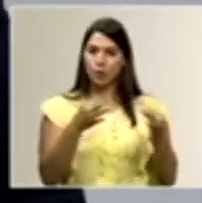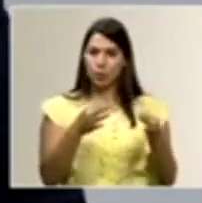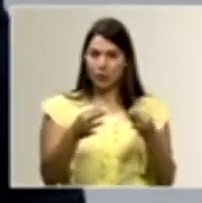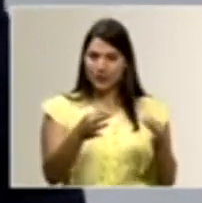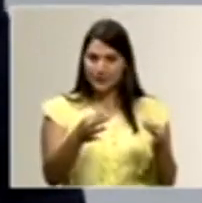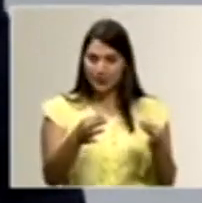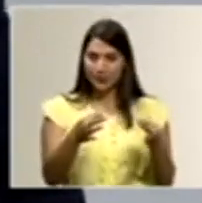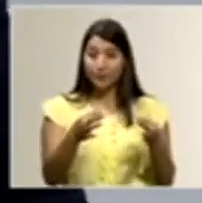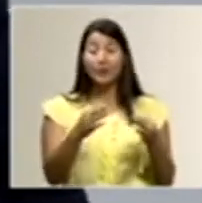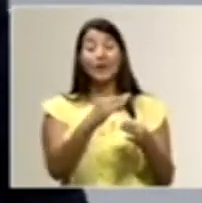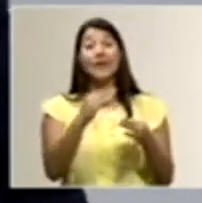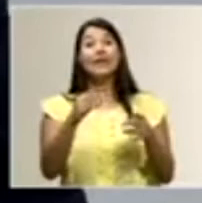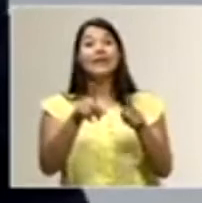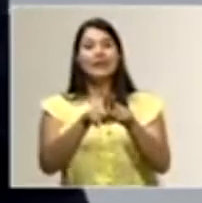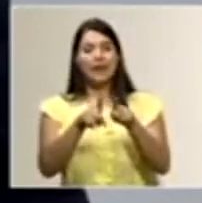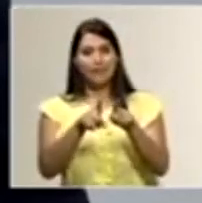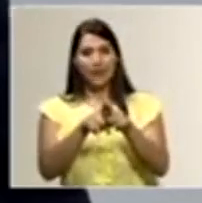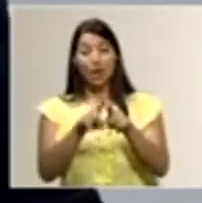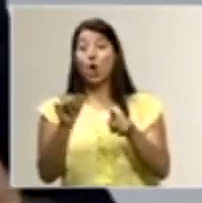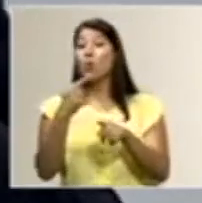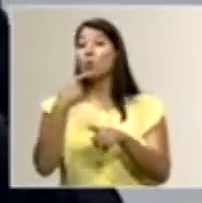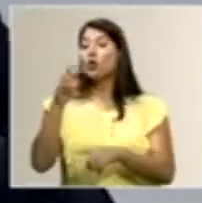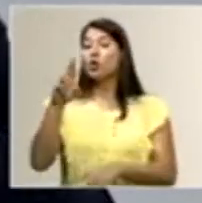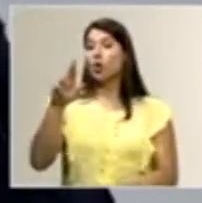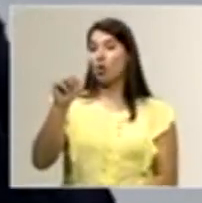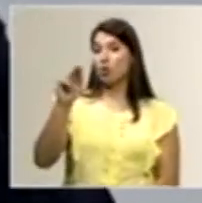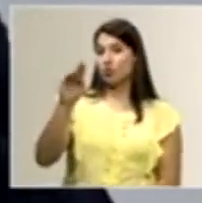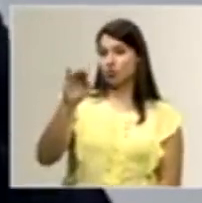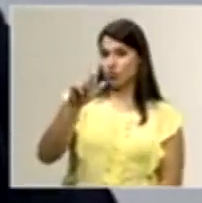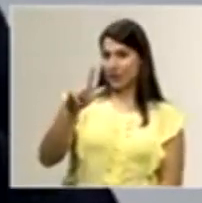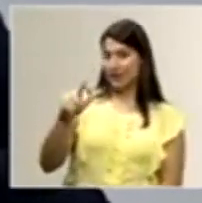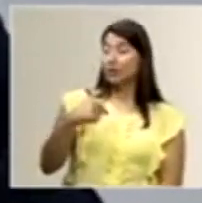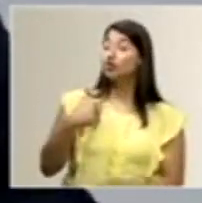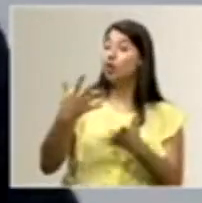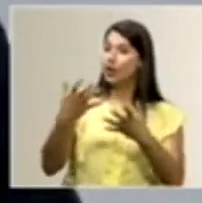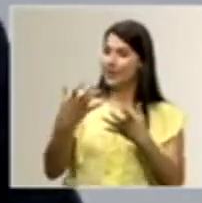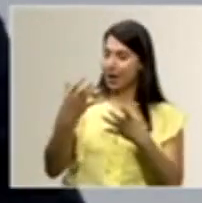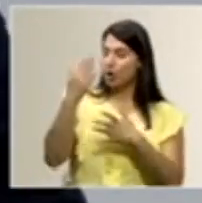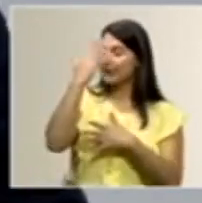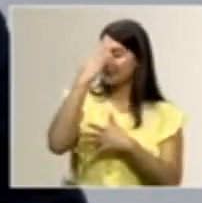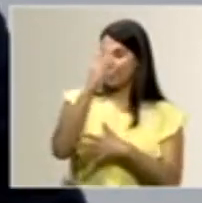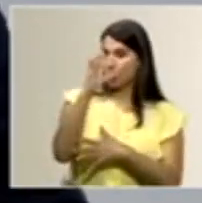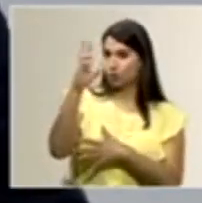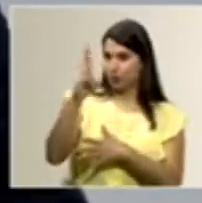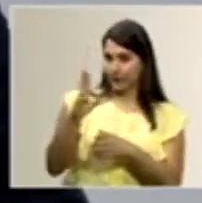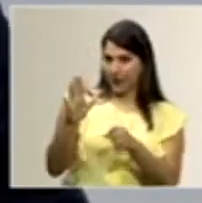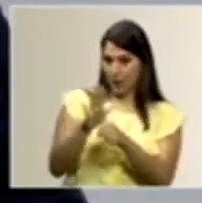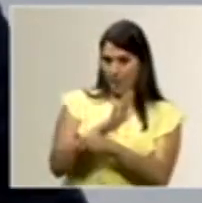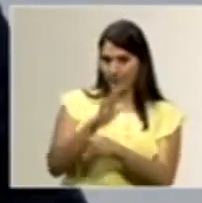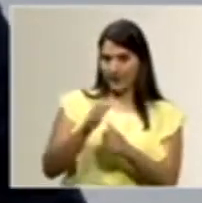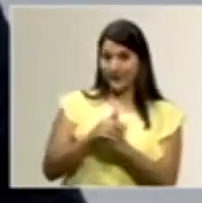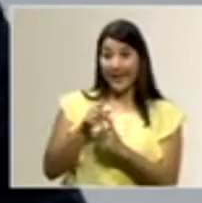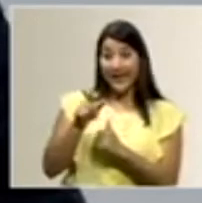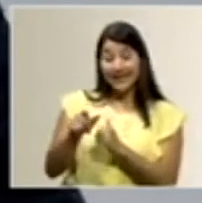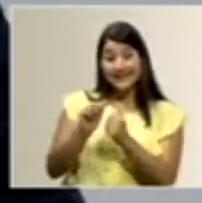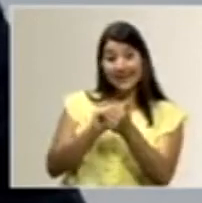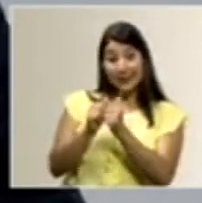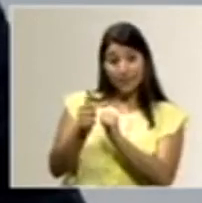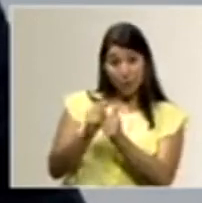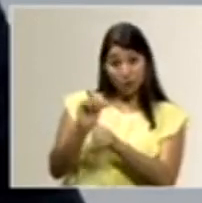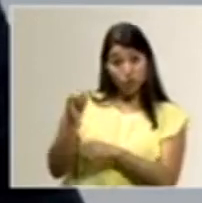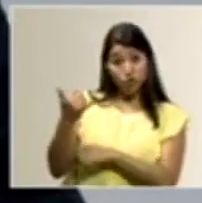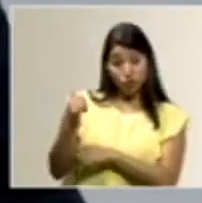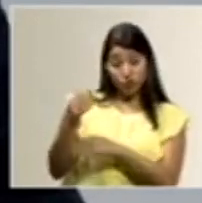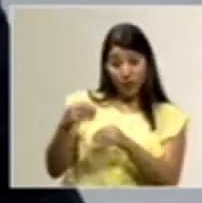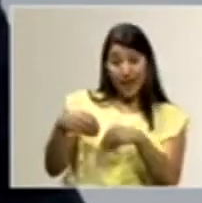Y en medio de todo esto, Randall tocaba ahorita un tema que a mí me interesa que Costa Rica entero lo sepa. Este deporte le trae a